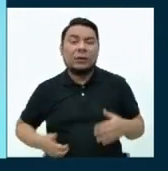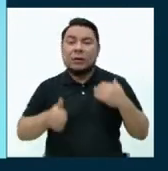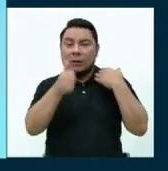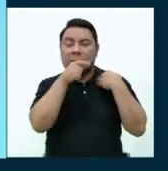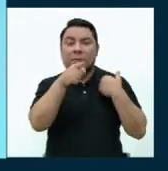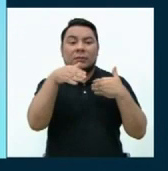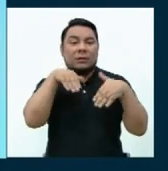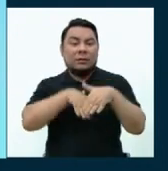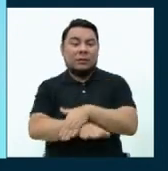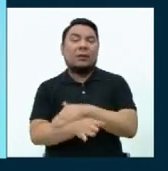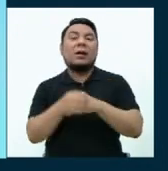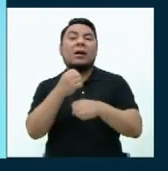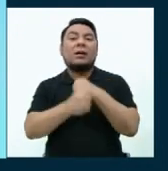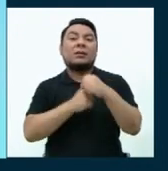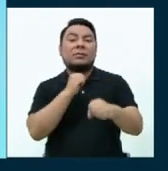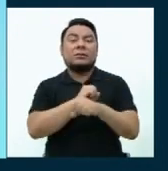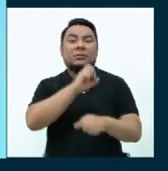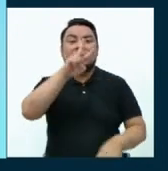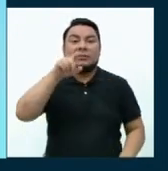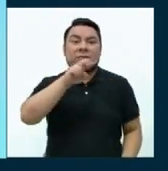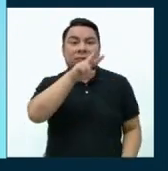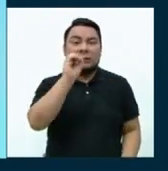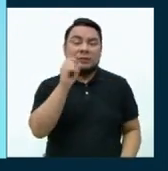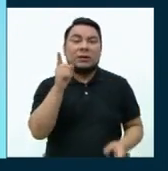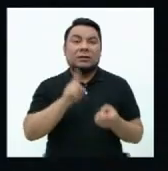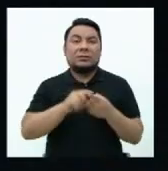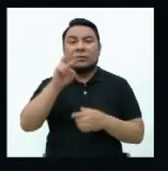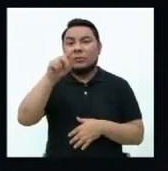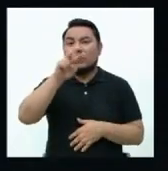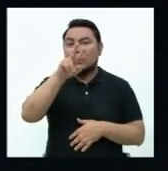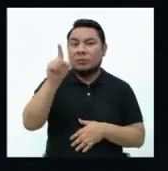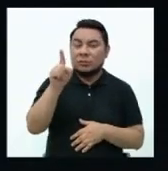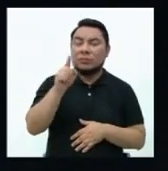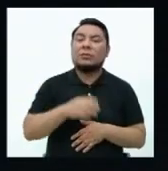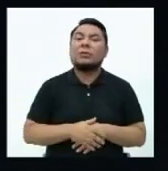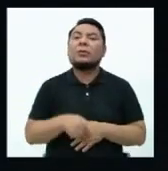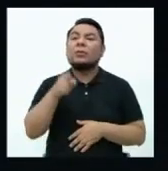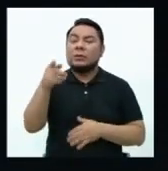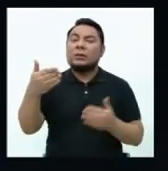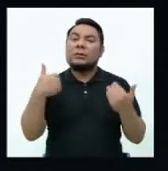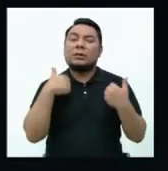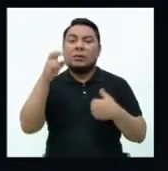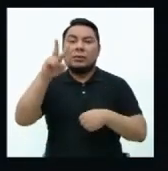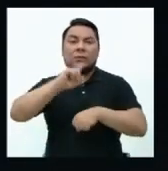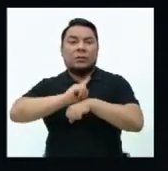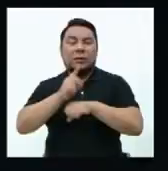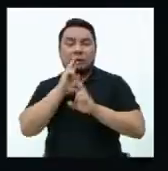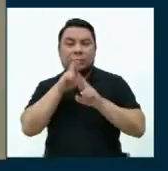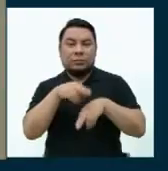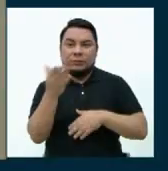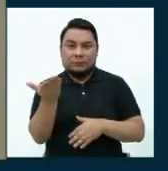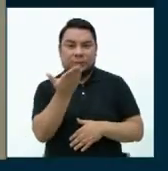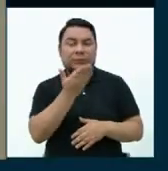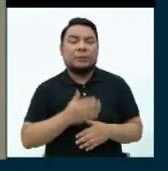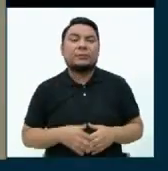egresados durante el 2020 y 2021? Candidata, tiene usted dos minutos para responder.